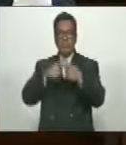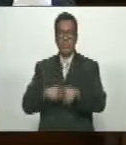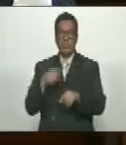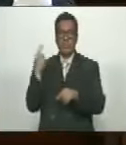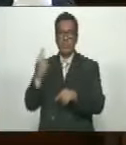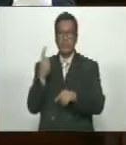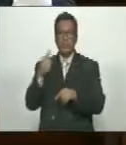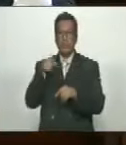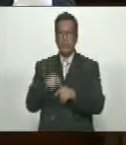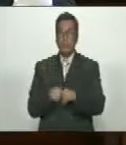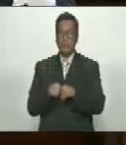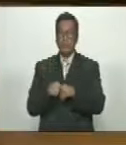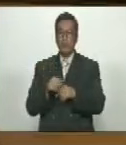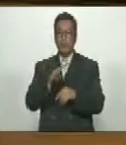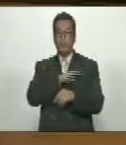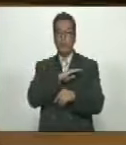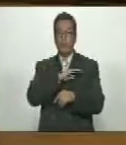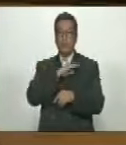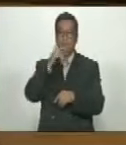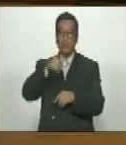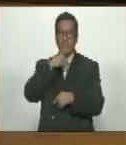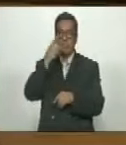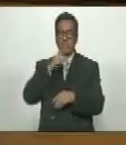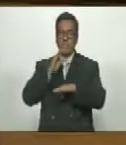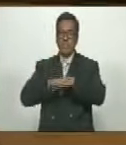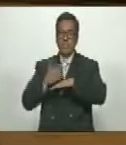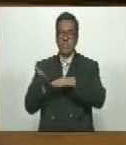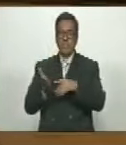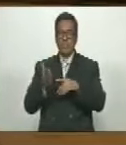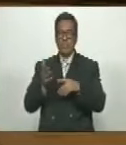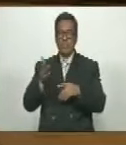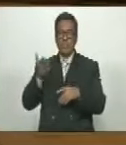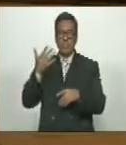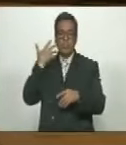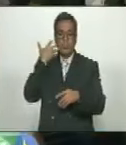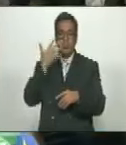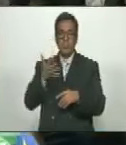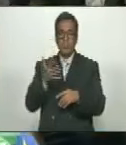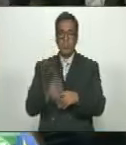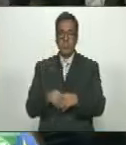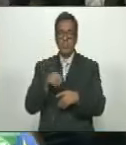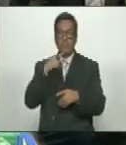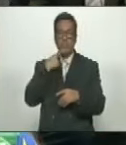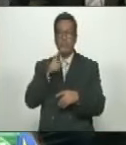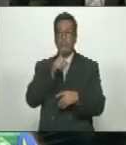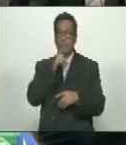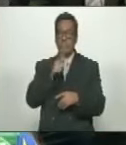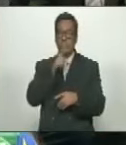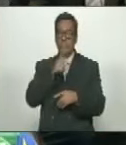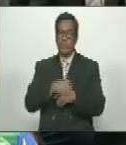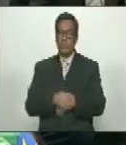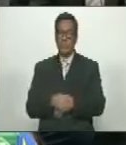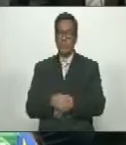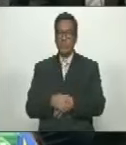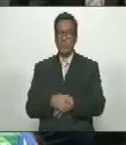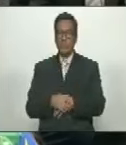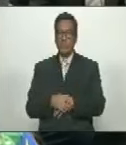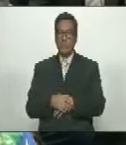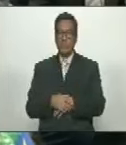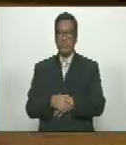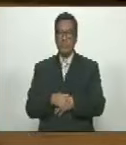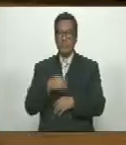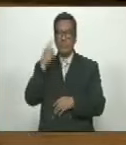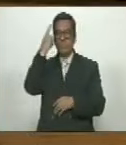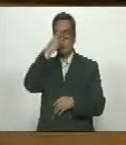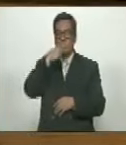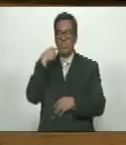unilaterales para su beneficio político porque les queda feo les queda mal se les